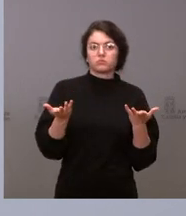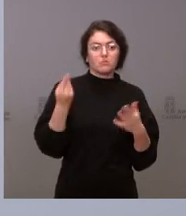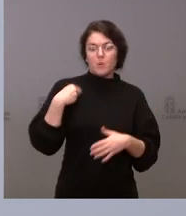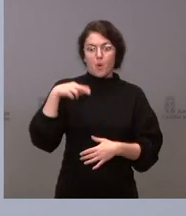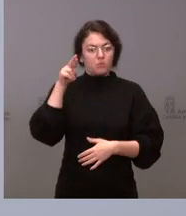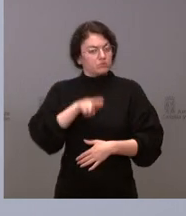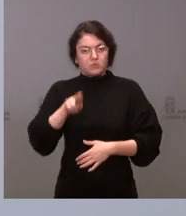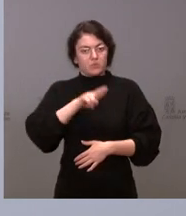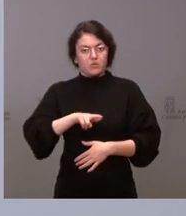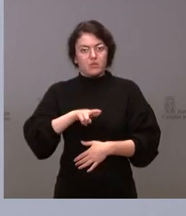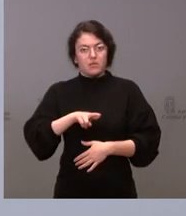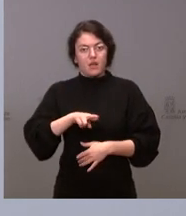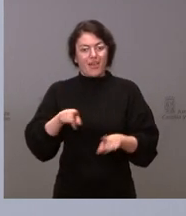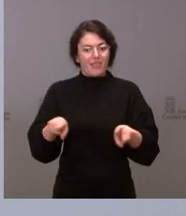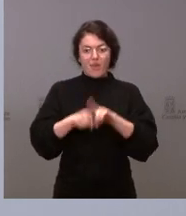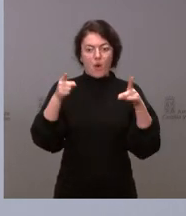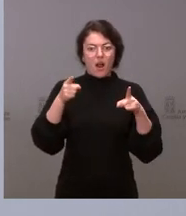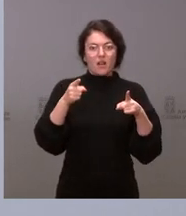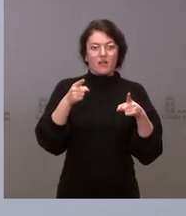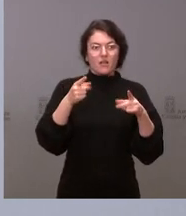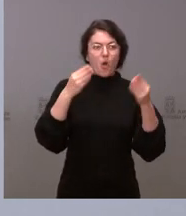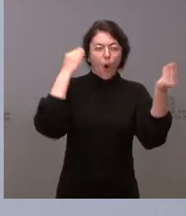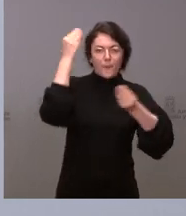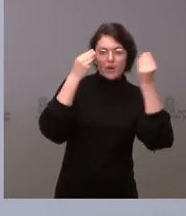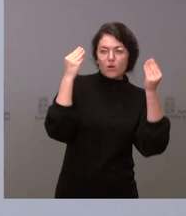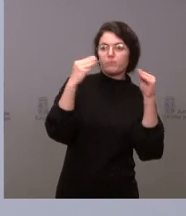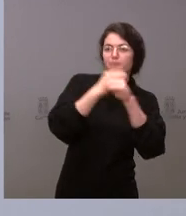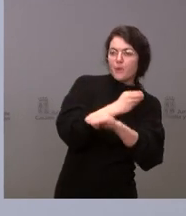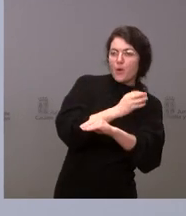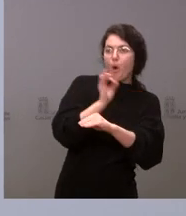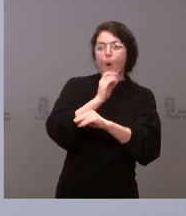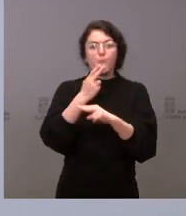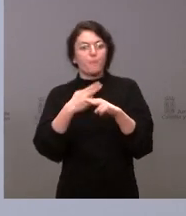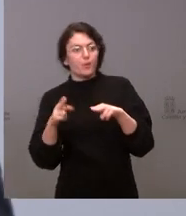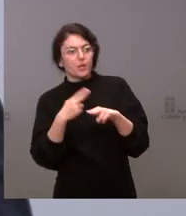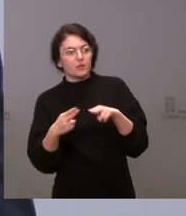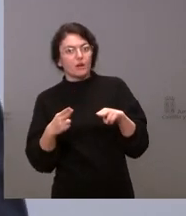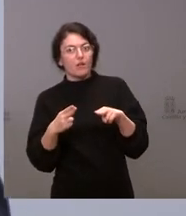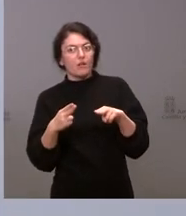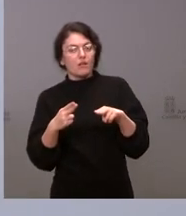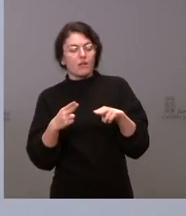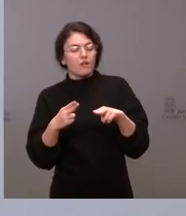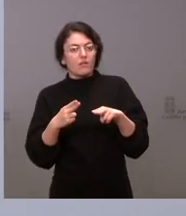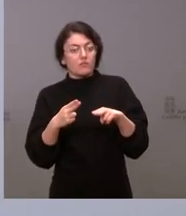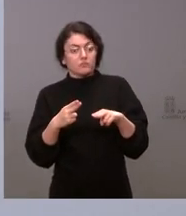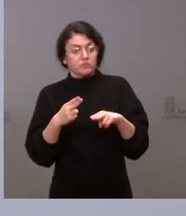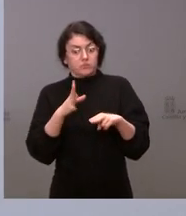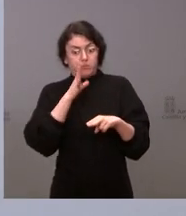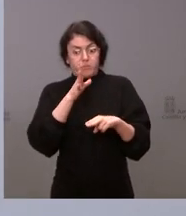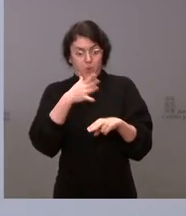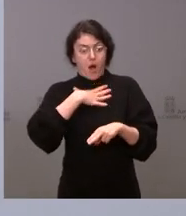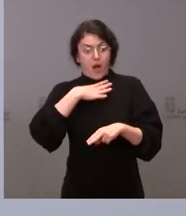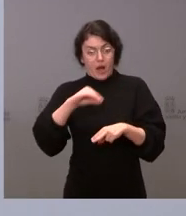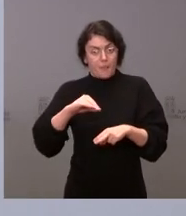ocasiones, más allá de las diferencias personales o políticas partidarias que podamos tener, que son legítimas, además,